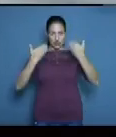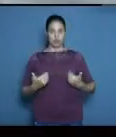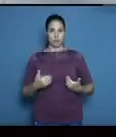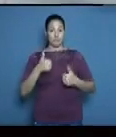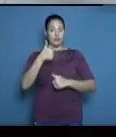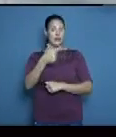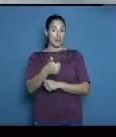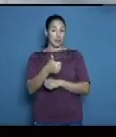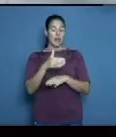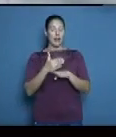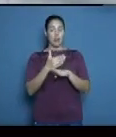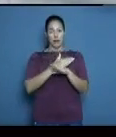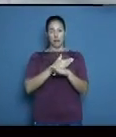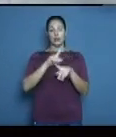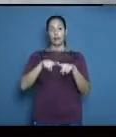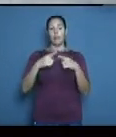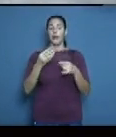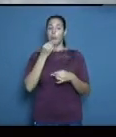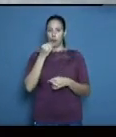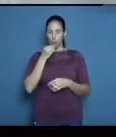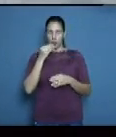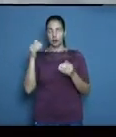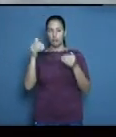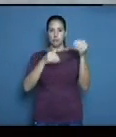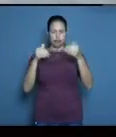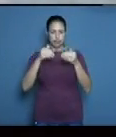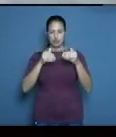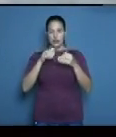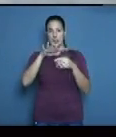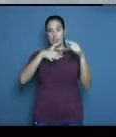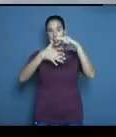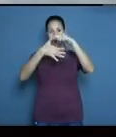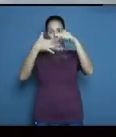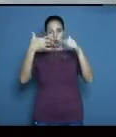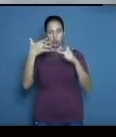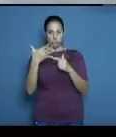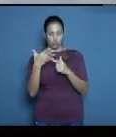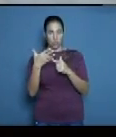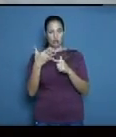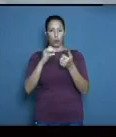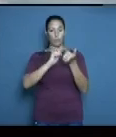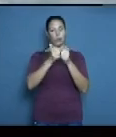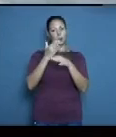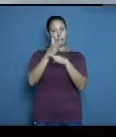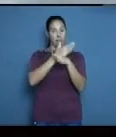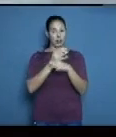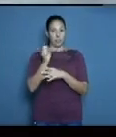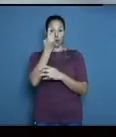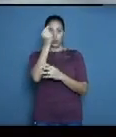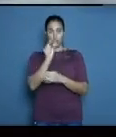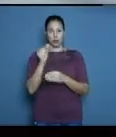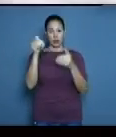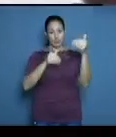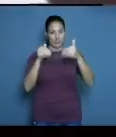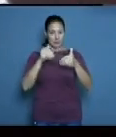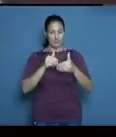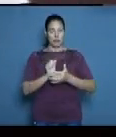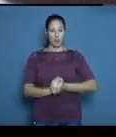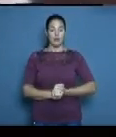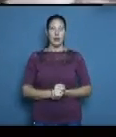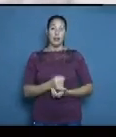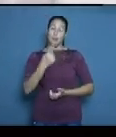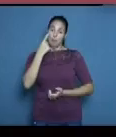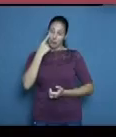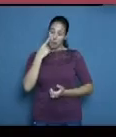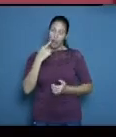que se pueda desarrollar un deporte que tiene cinco especialidades incluidas ojalá que Lady Laura